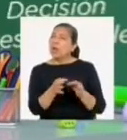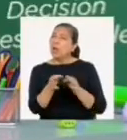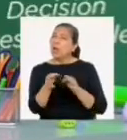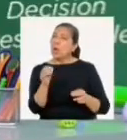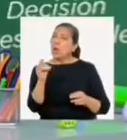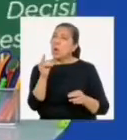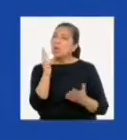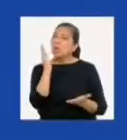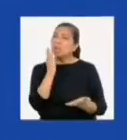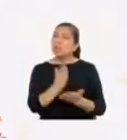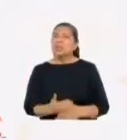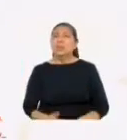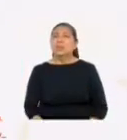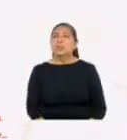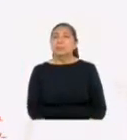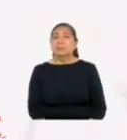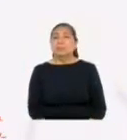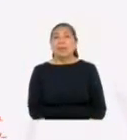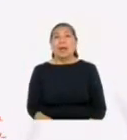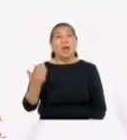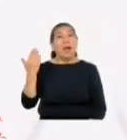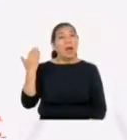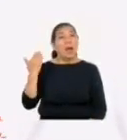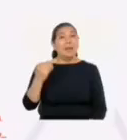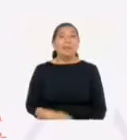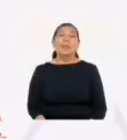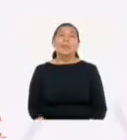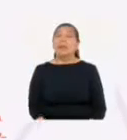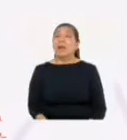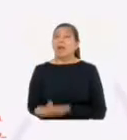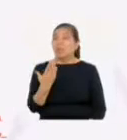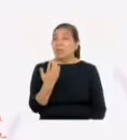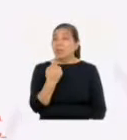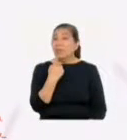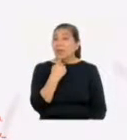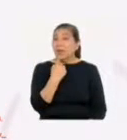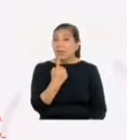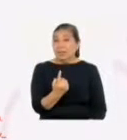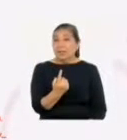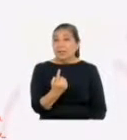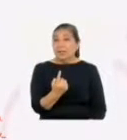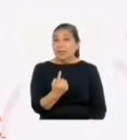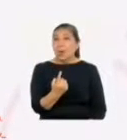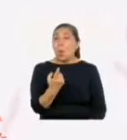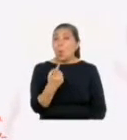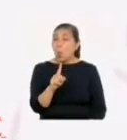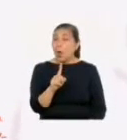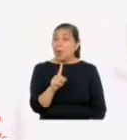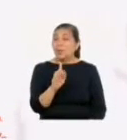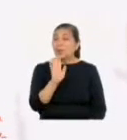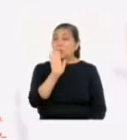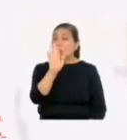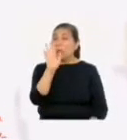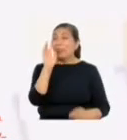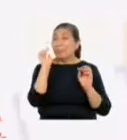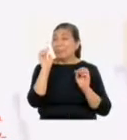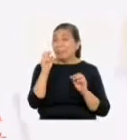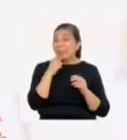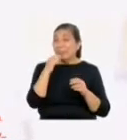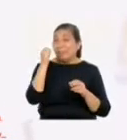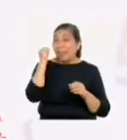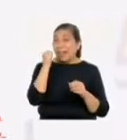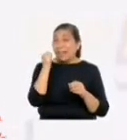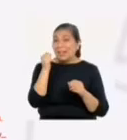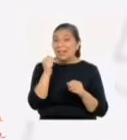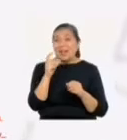argumentan el uso del castigo? Miremos la fuente D, donde dice que el incumplimiento de los derechos y